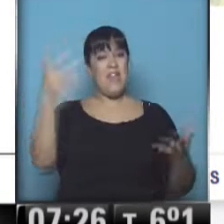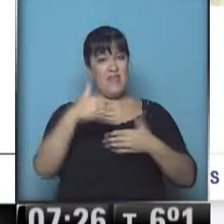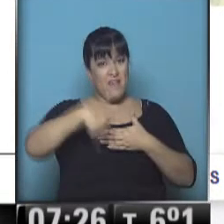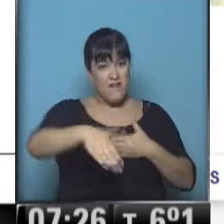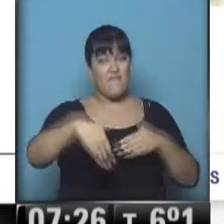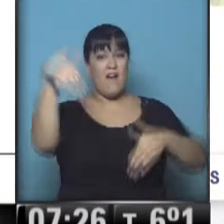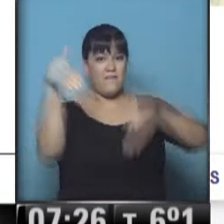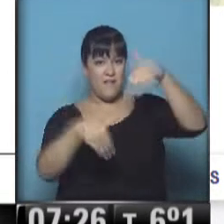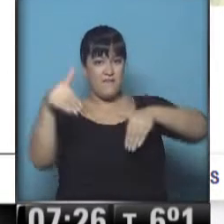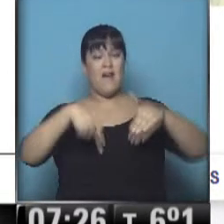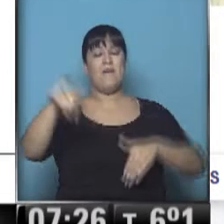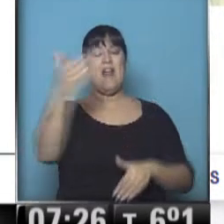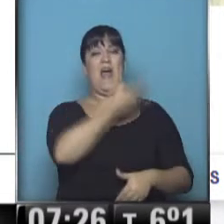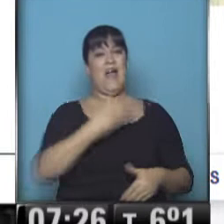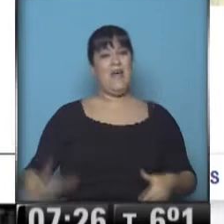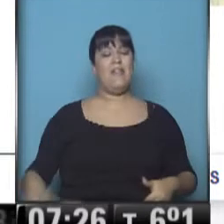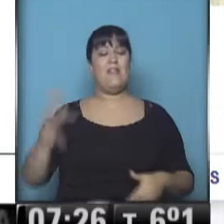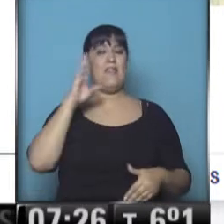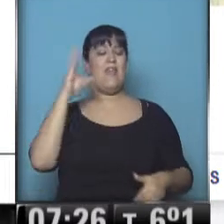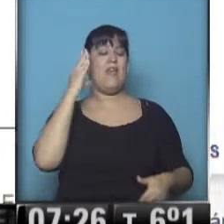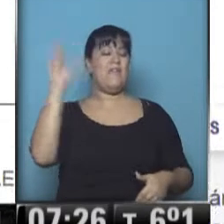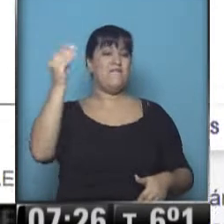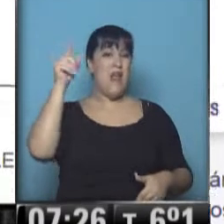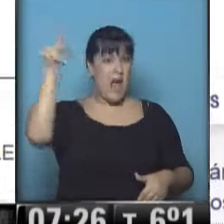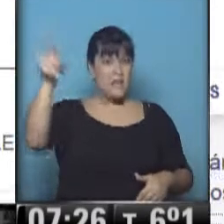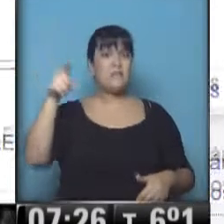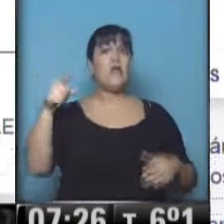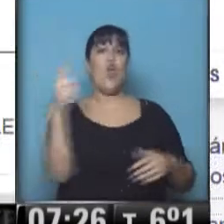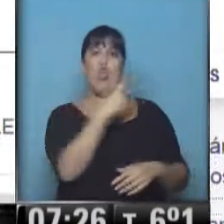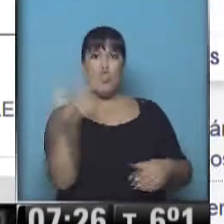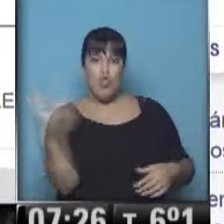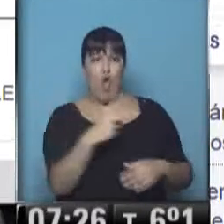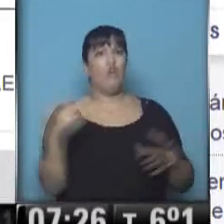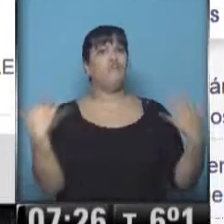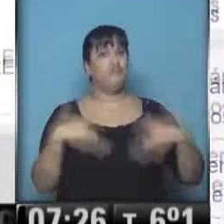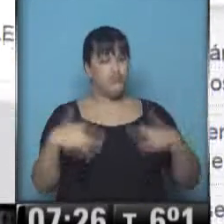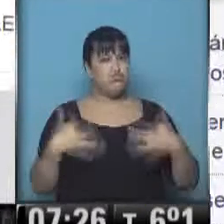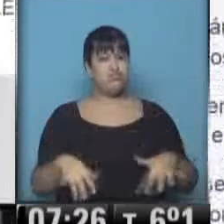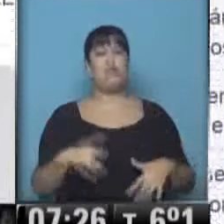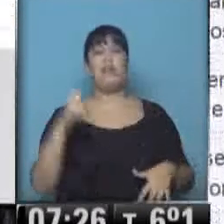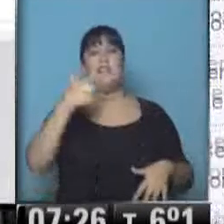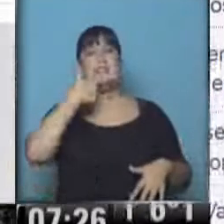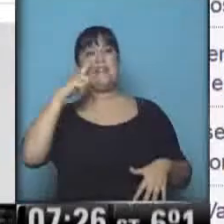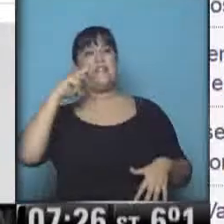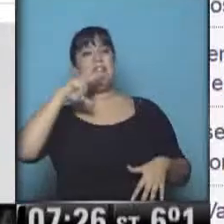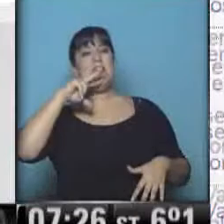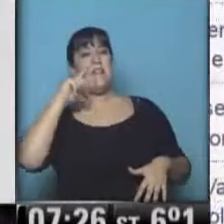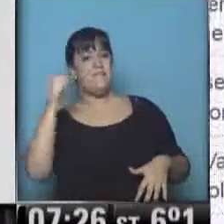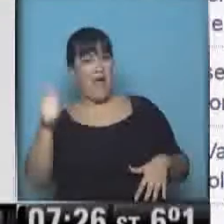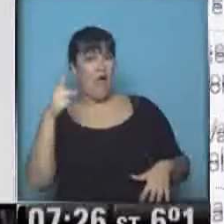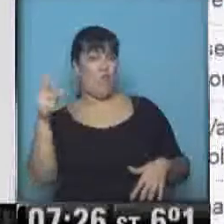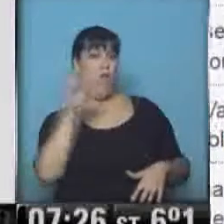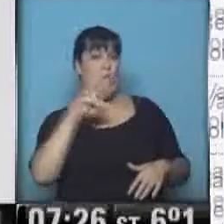candidatas de Brasil se cruzaron duro por la política económica. Bueno, Marina Silva, que es una de las